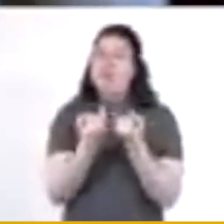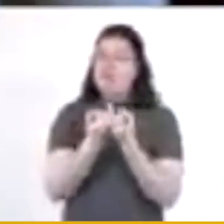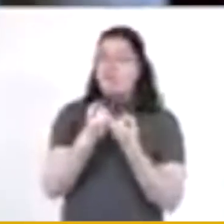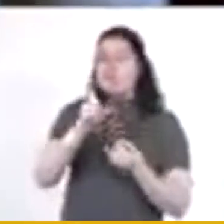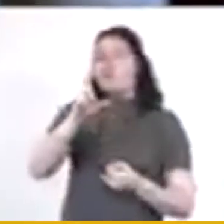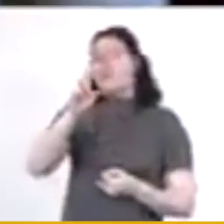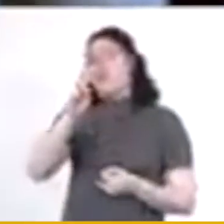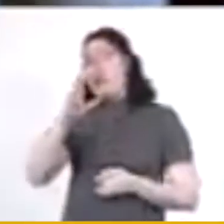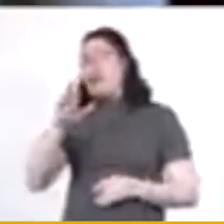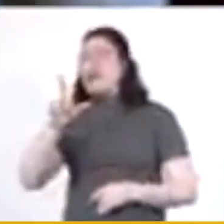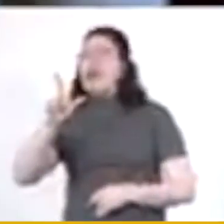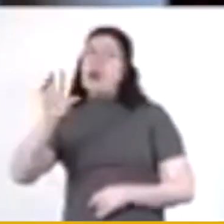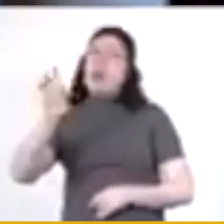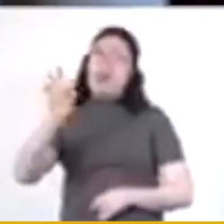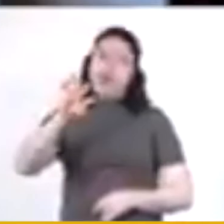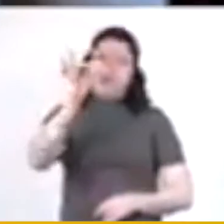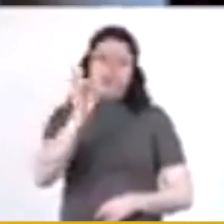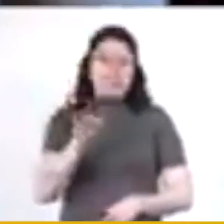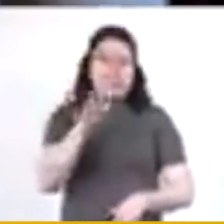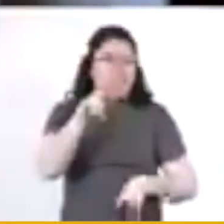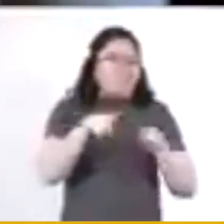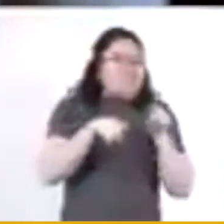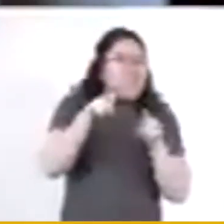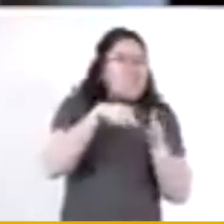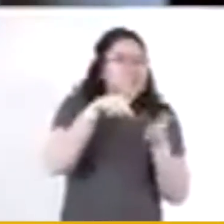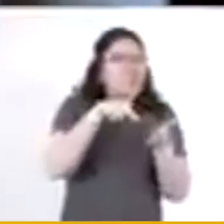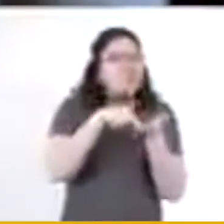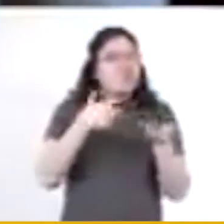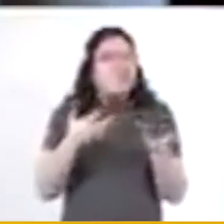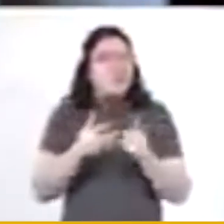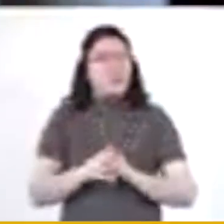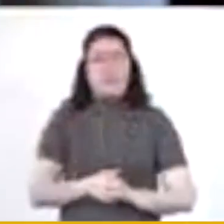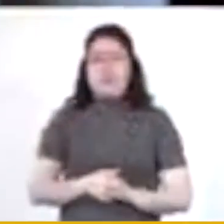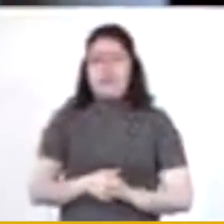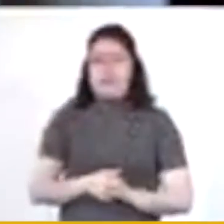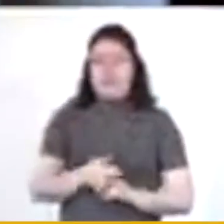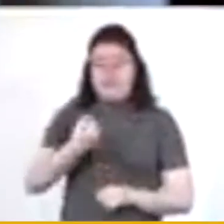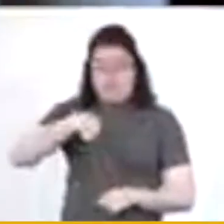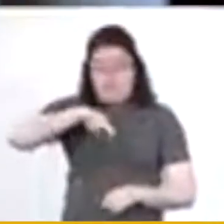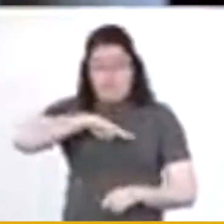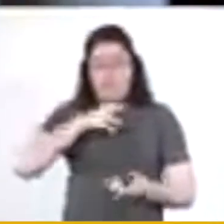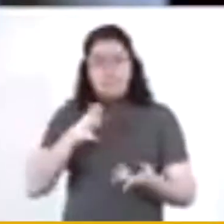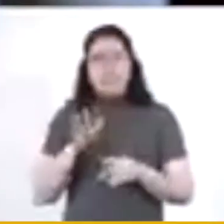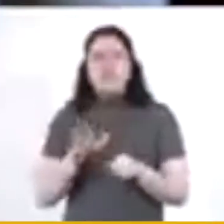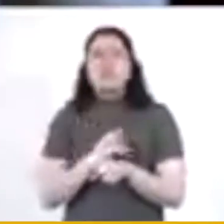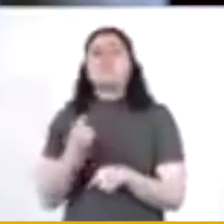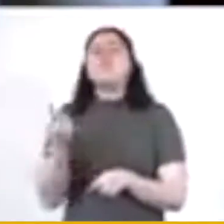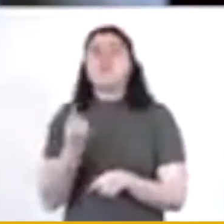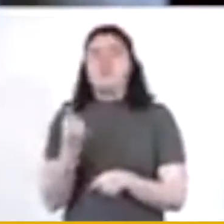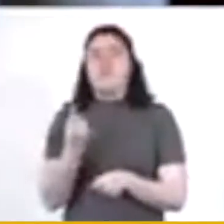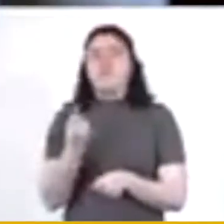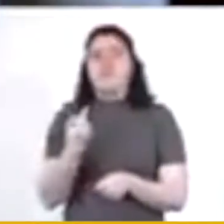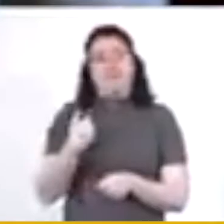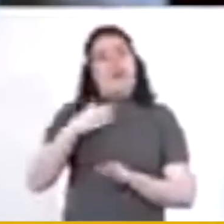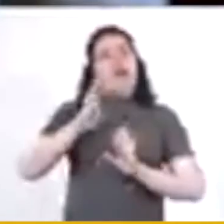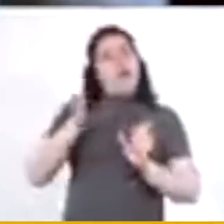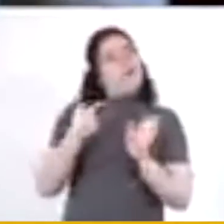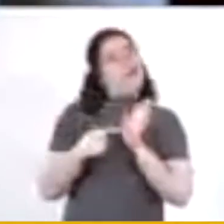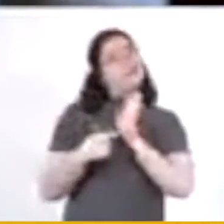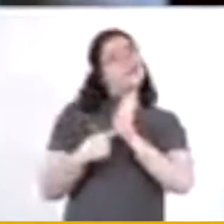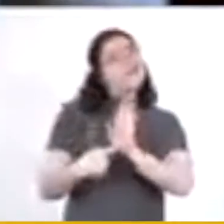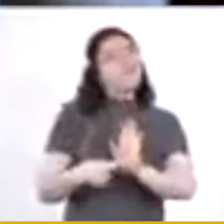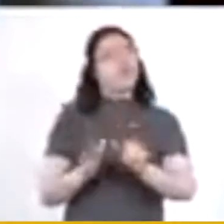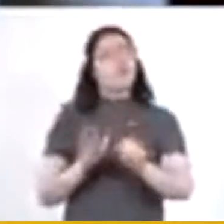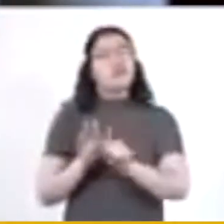30 al 40%, dependiendo de los espacios abiertos. Esto lo hacemos porque está demostrado